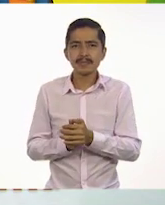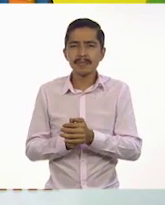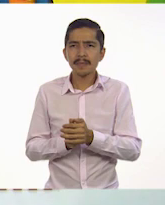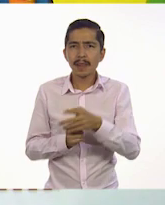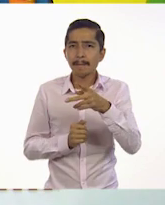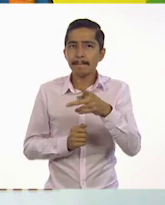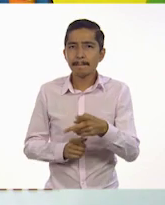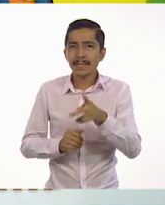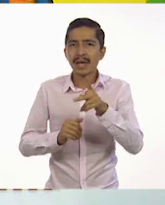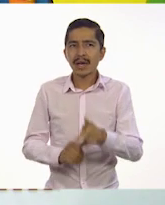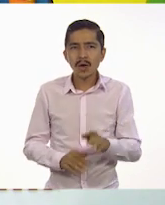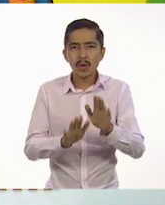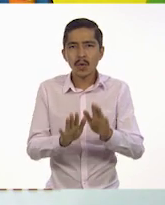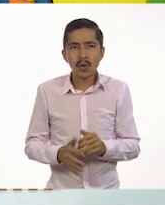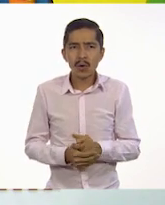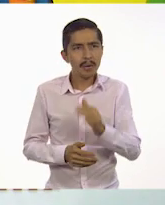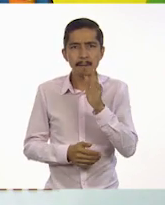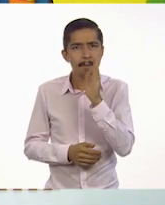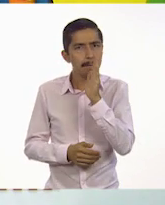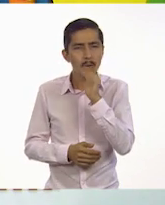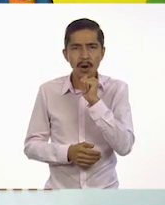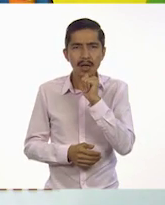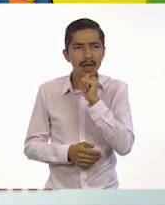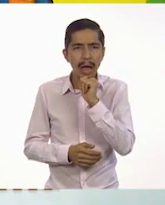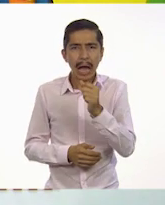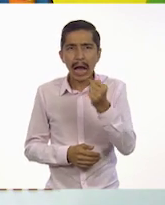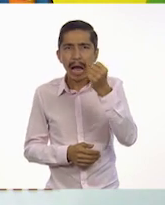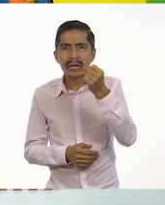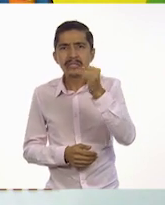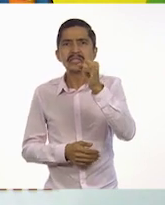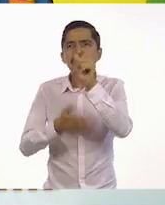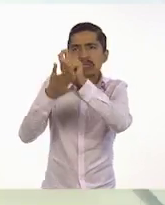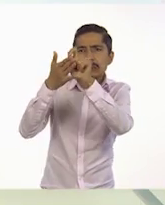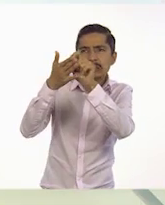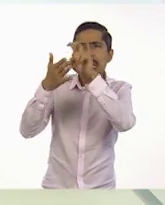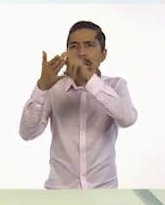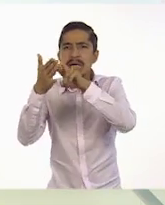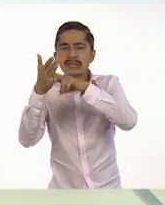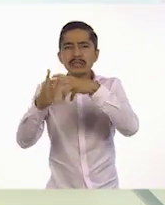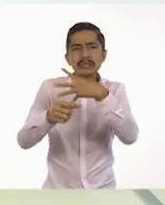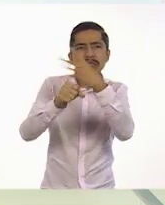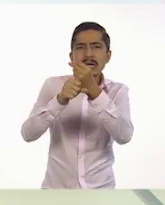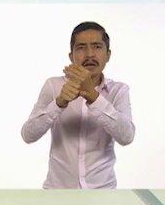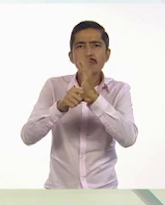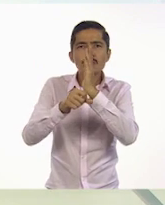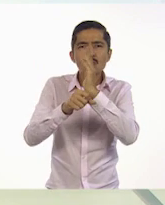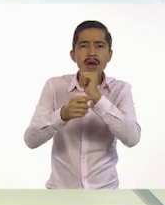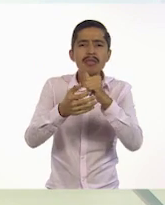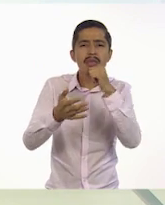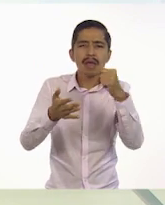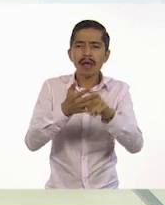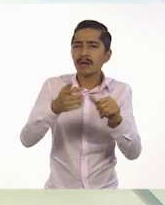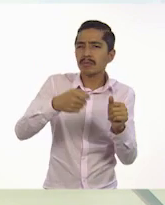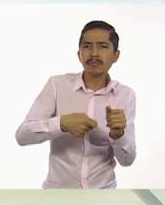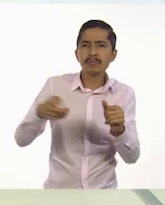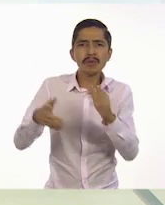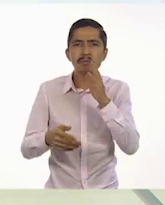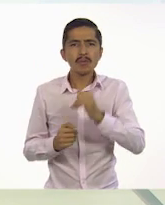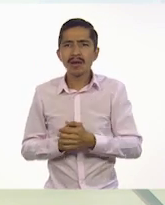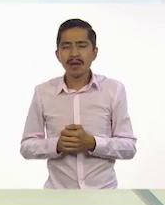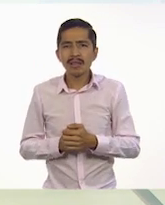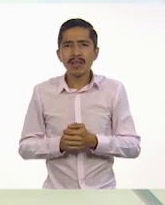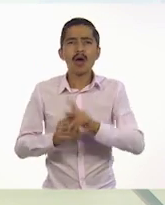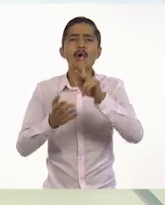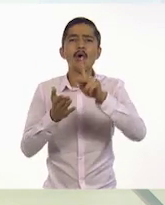no podemos mandarla así, mira. La tachamos, corregimos. Debemos escribirla nuevamente.